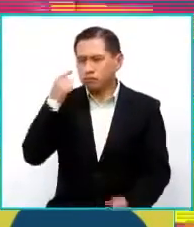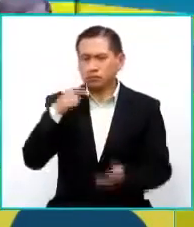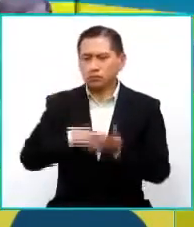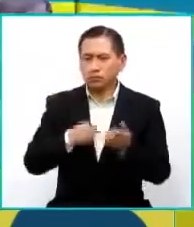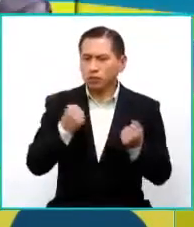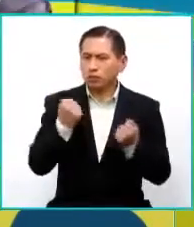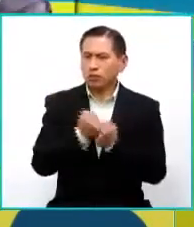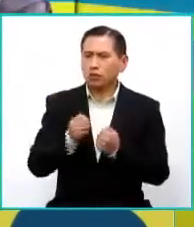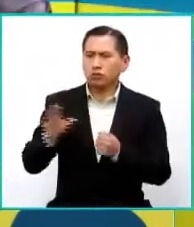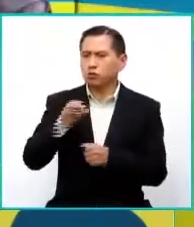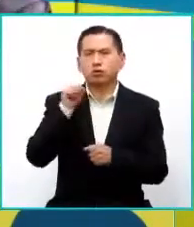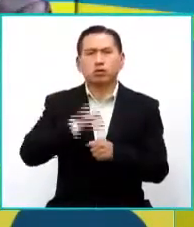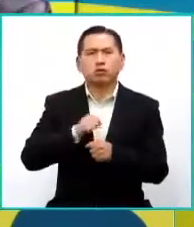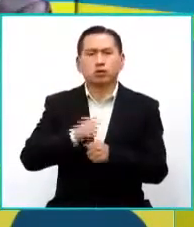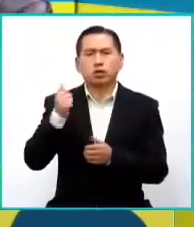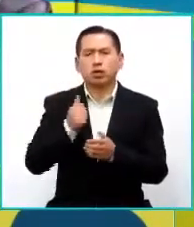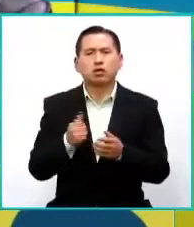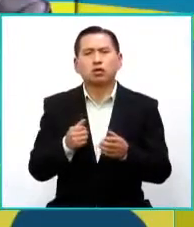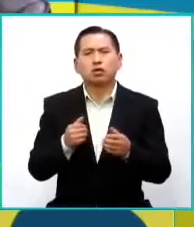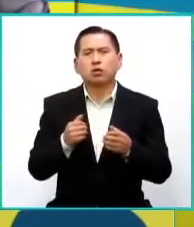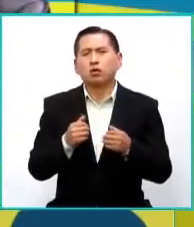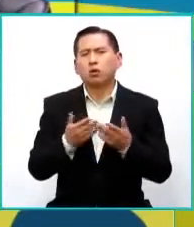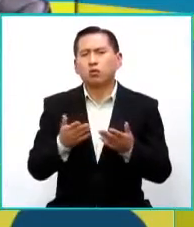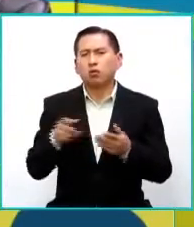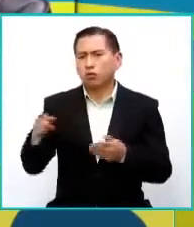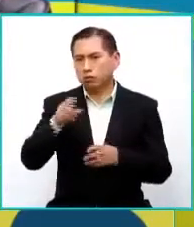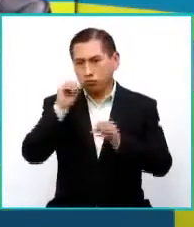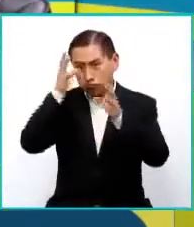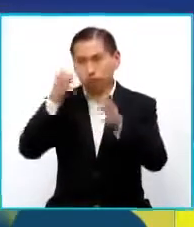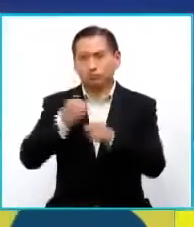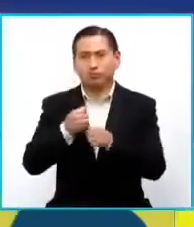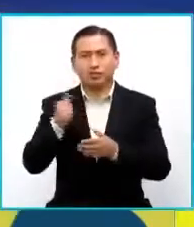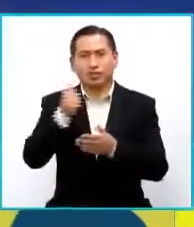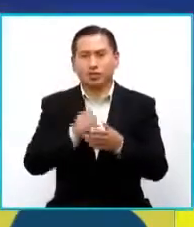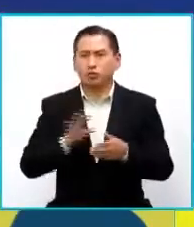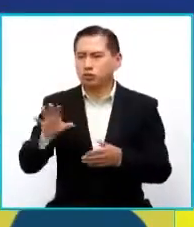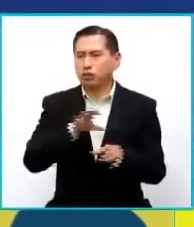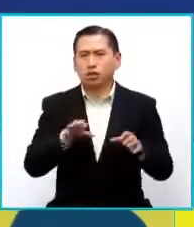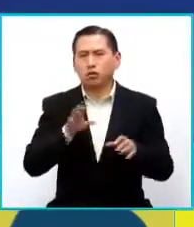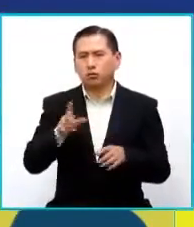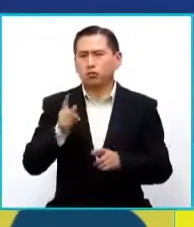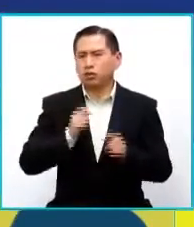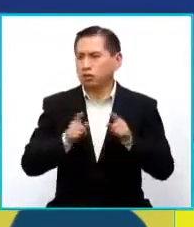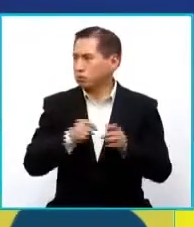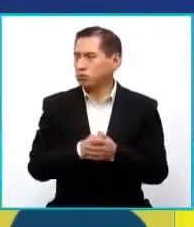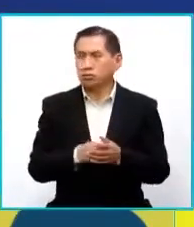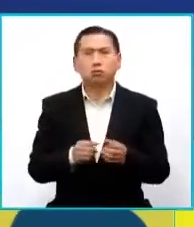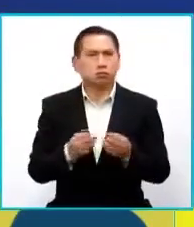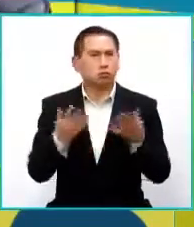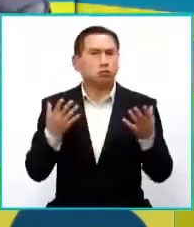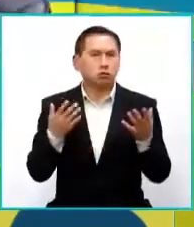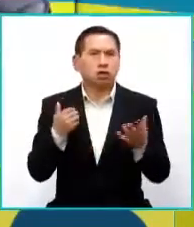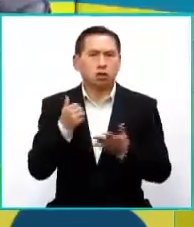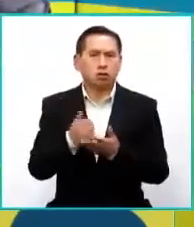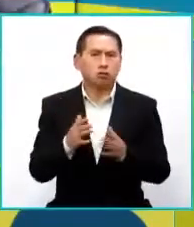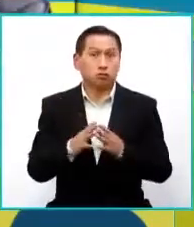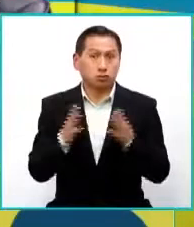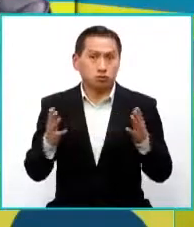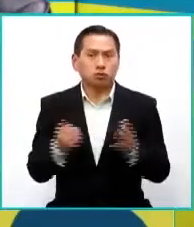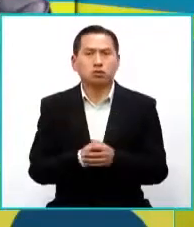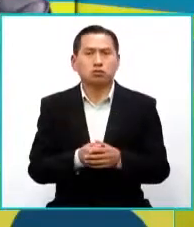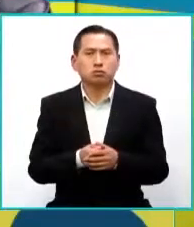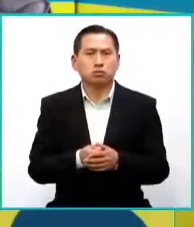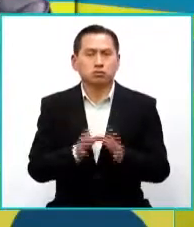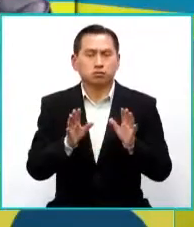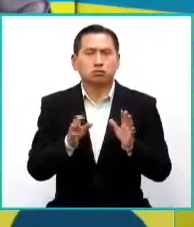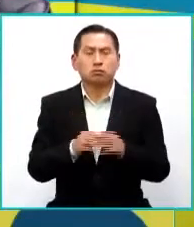apoyar al trabajo artístico o de creación artística que realizan ustedes como teatro? Mucho, mucho, porque